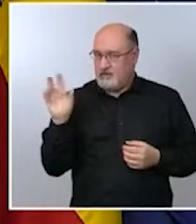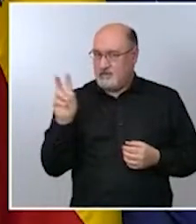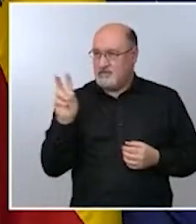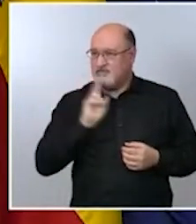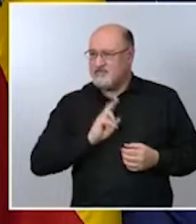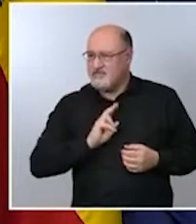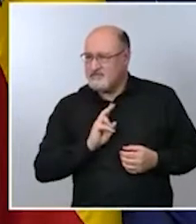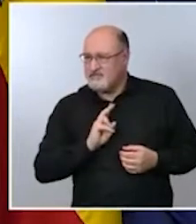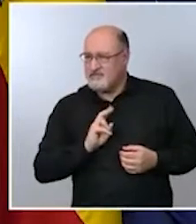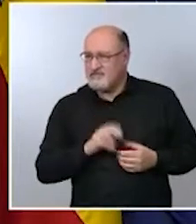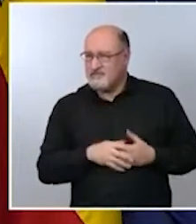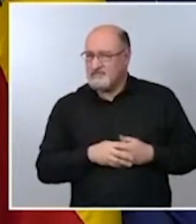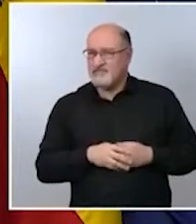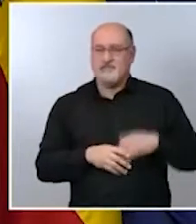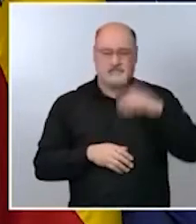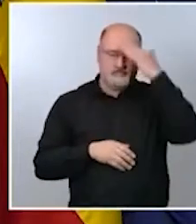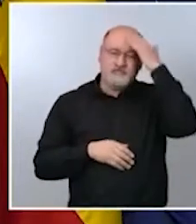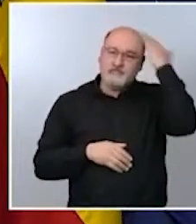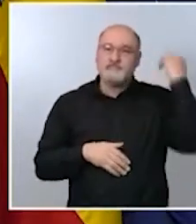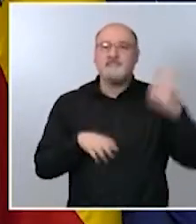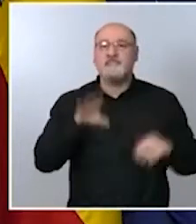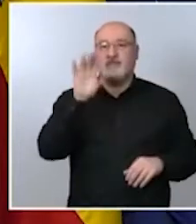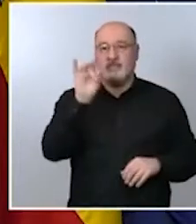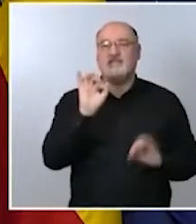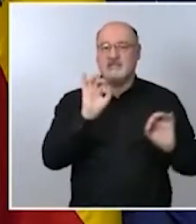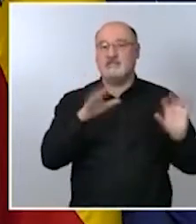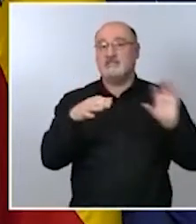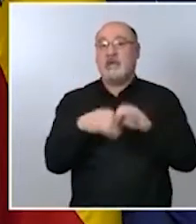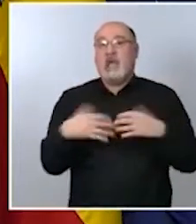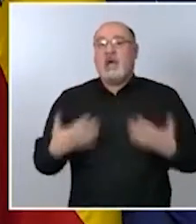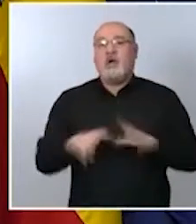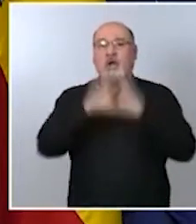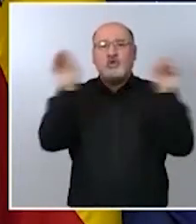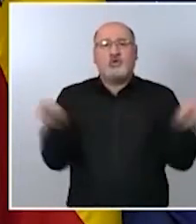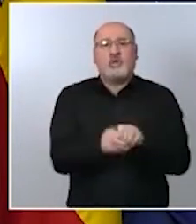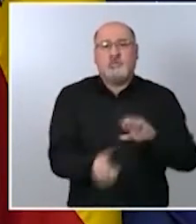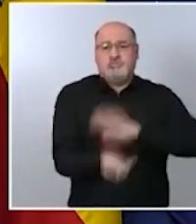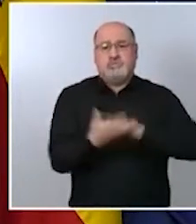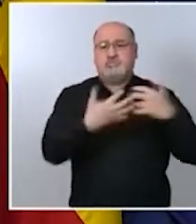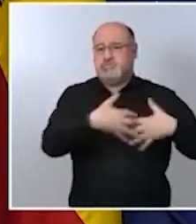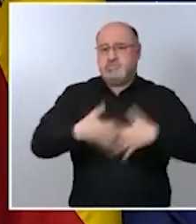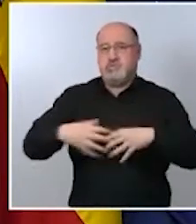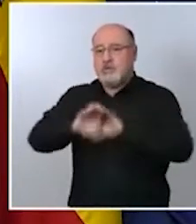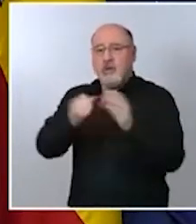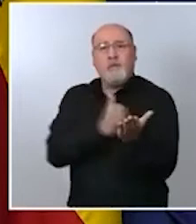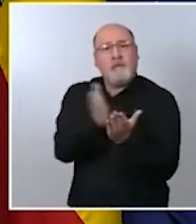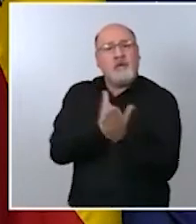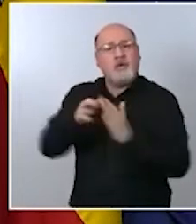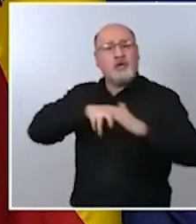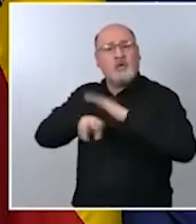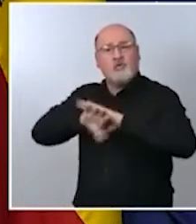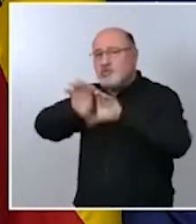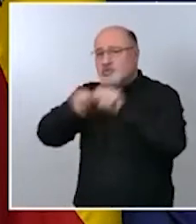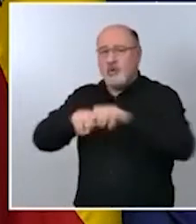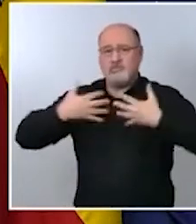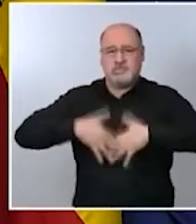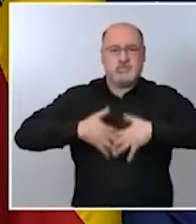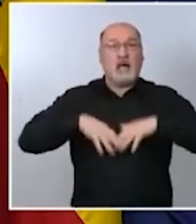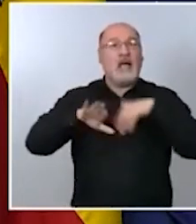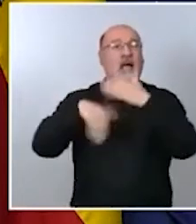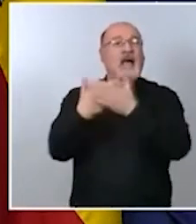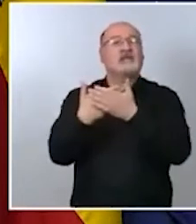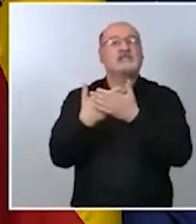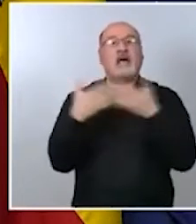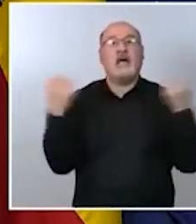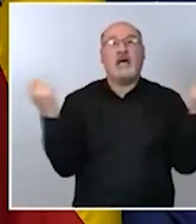Sí en ese sentido tenemos activados todos los medios hasta que la emergencia concluya en esos